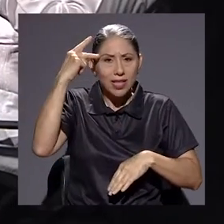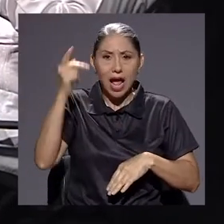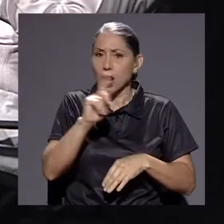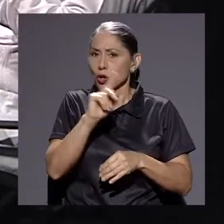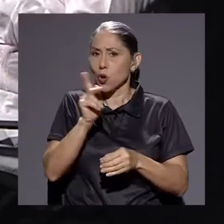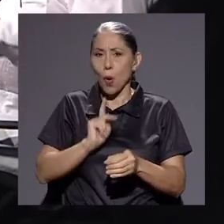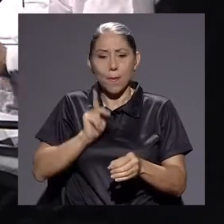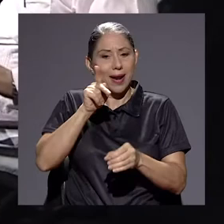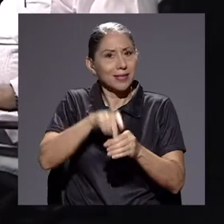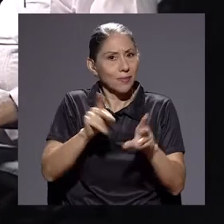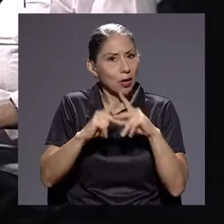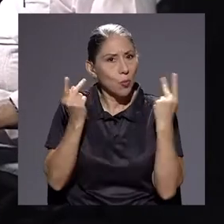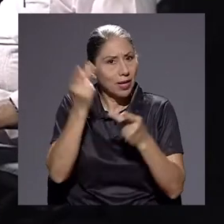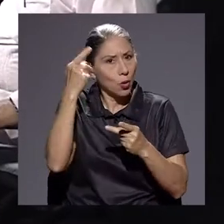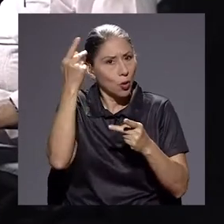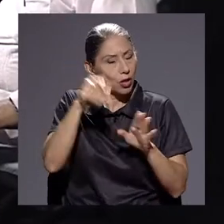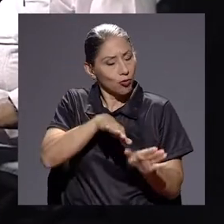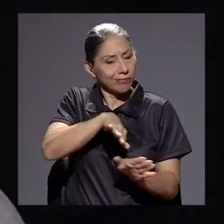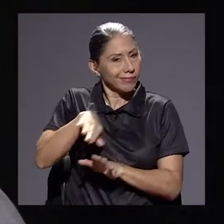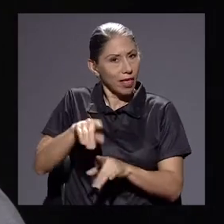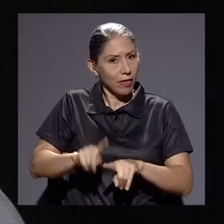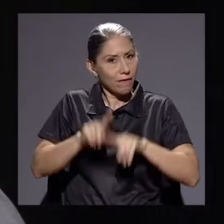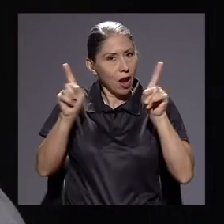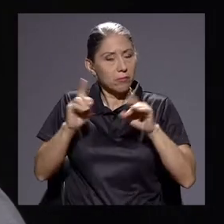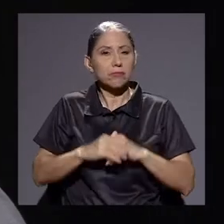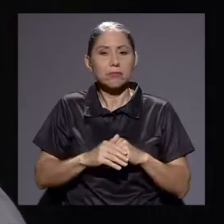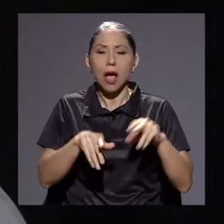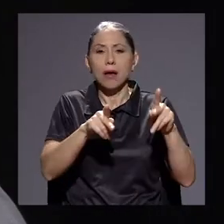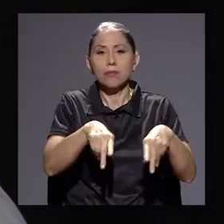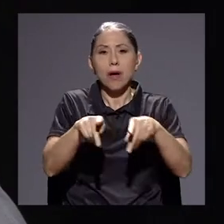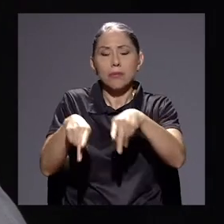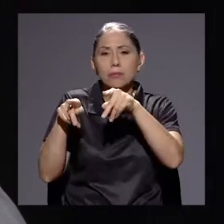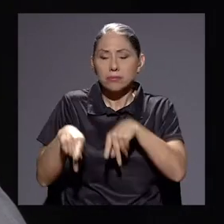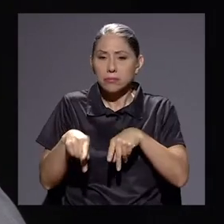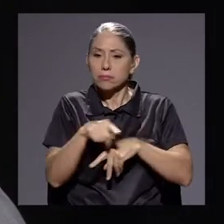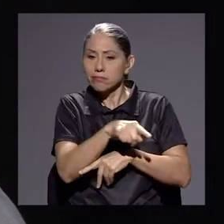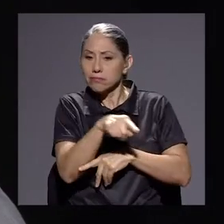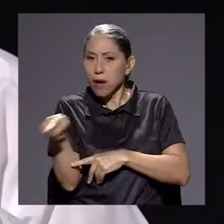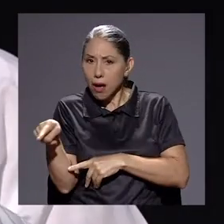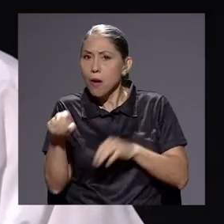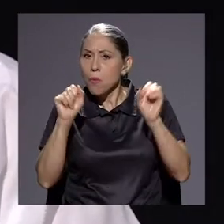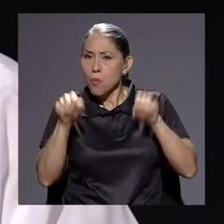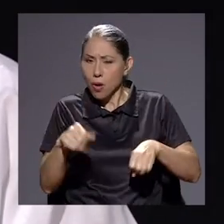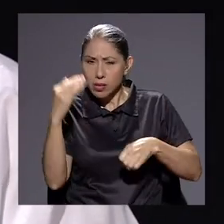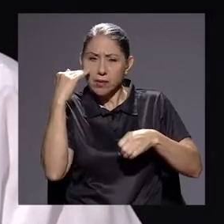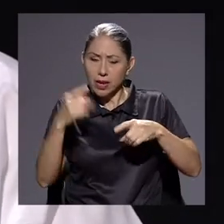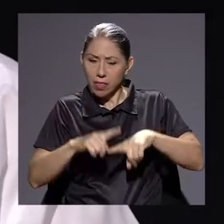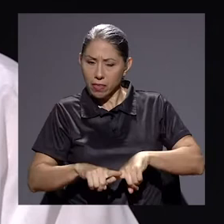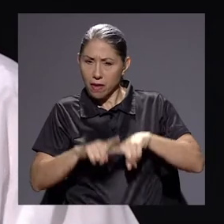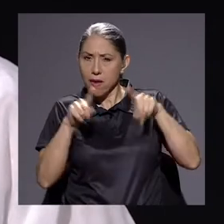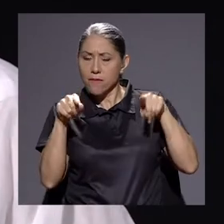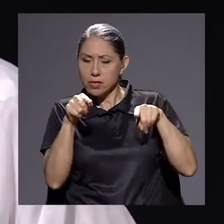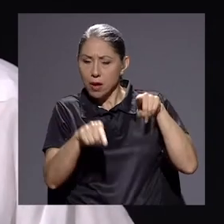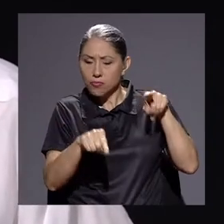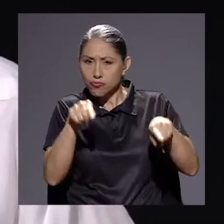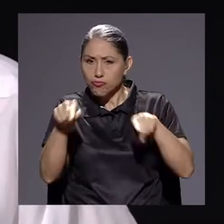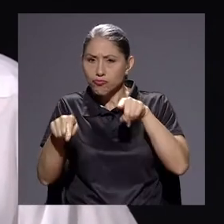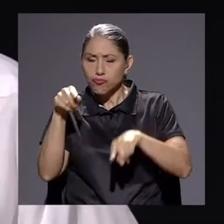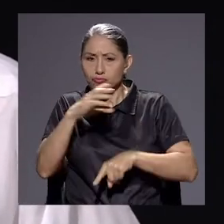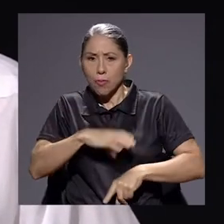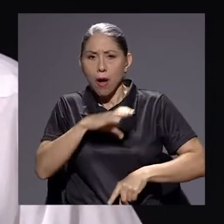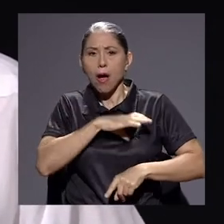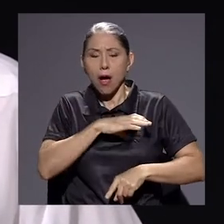participación en un partido político, es otro tema, tener el ciudadano, la fineza para saber distinguir una serie de elementos